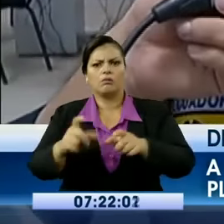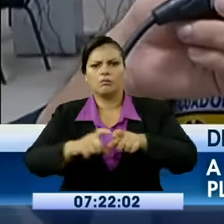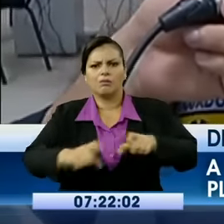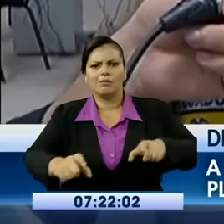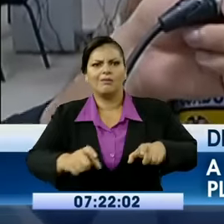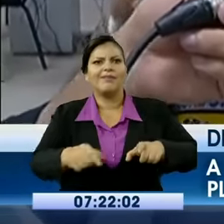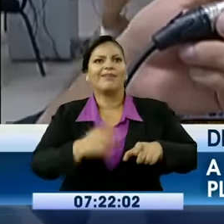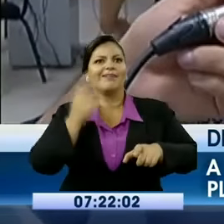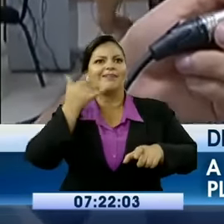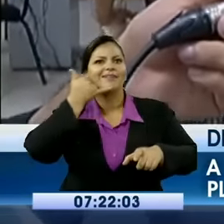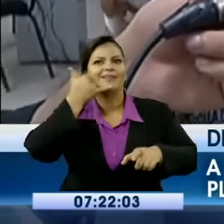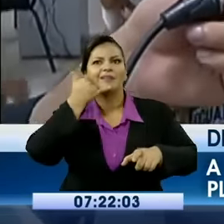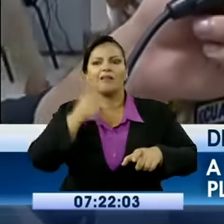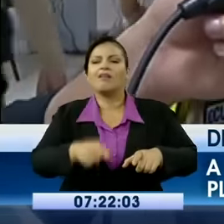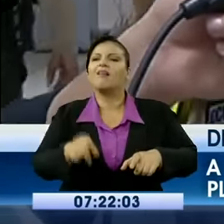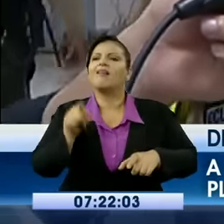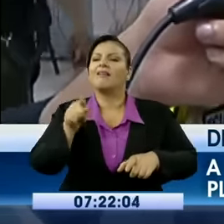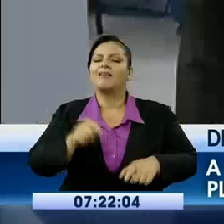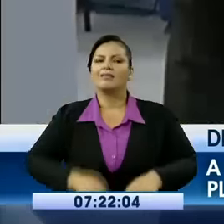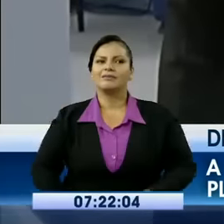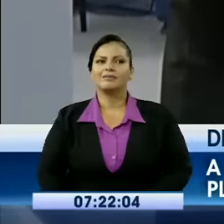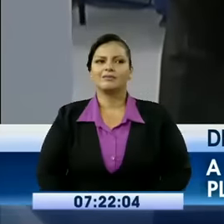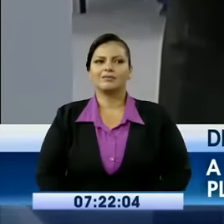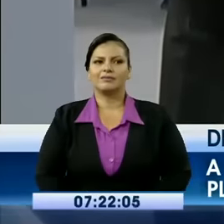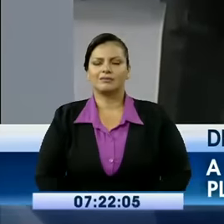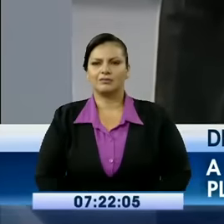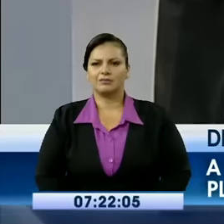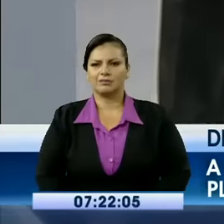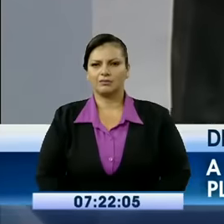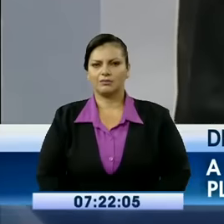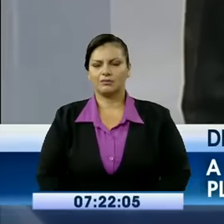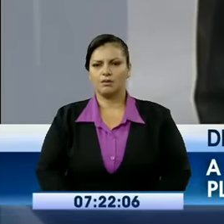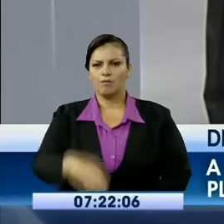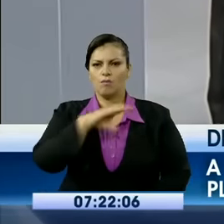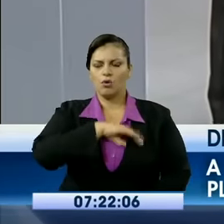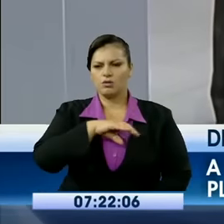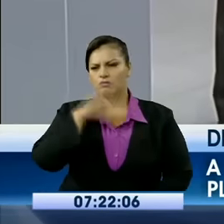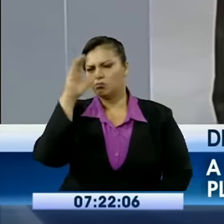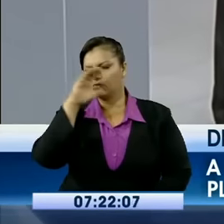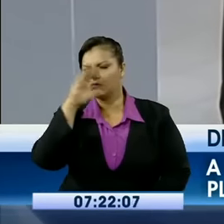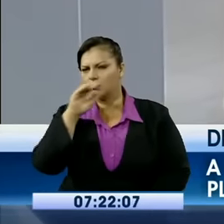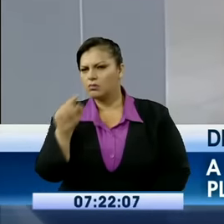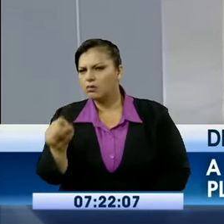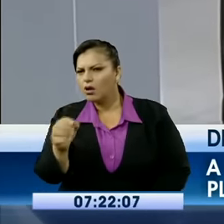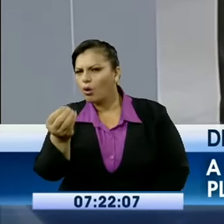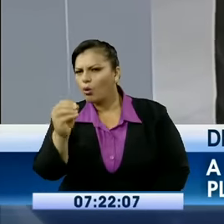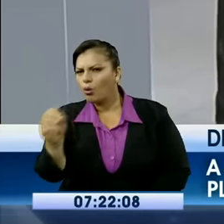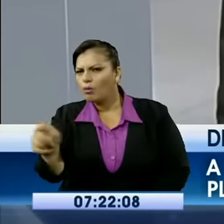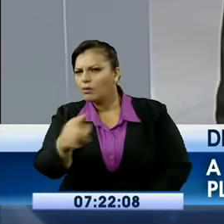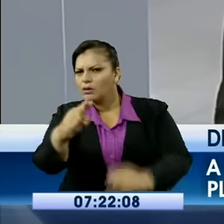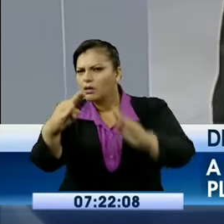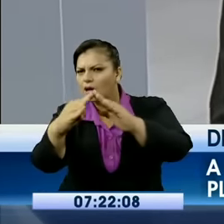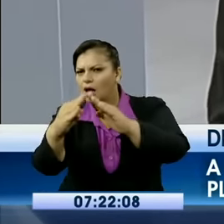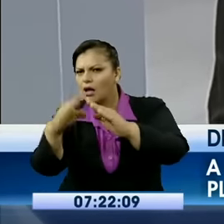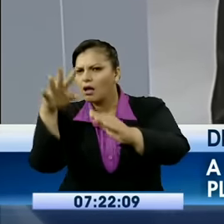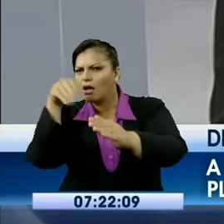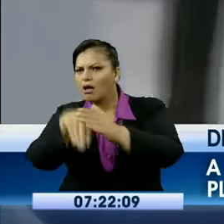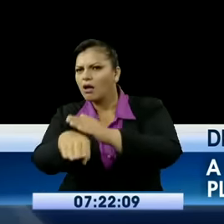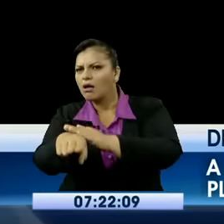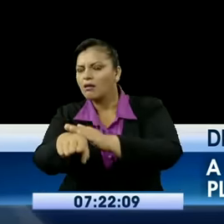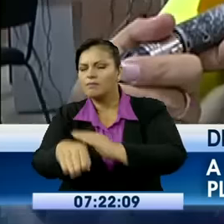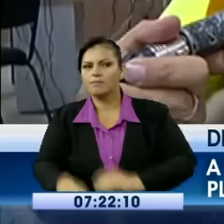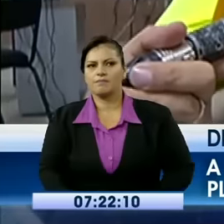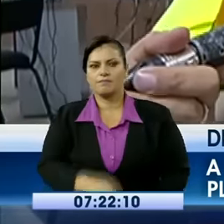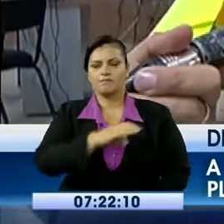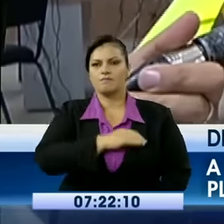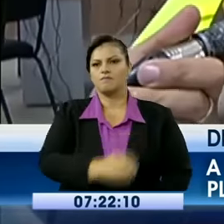lo persigue y se da cuenta de dónde ingresaba. Se solicitó a la dueña del inmueble que, por favor, facilitar el ingreso, por lo